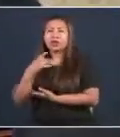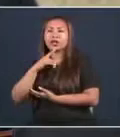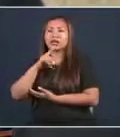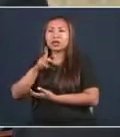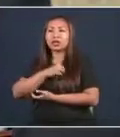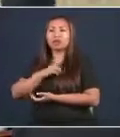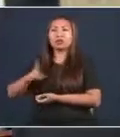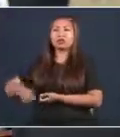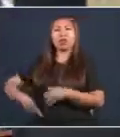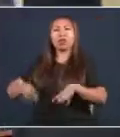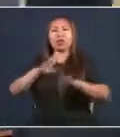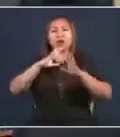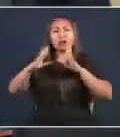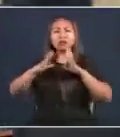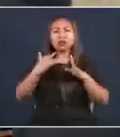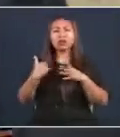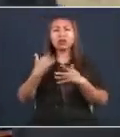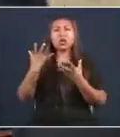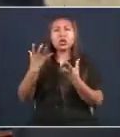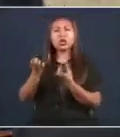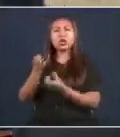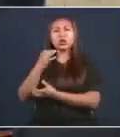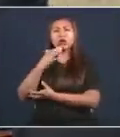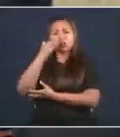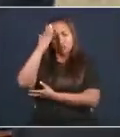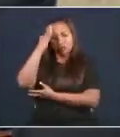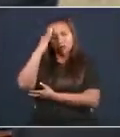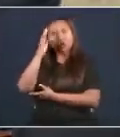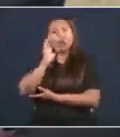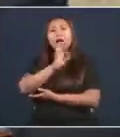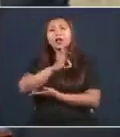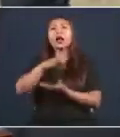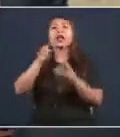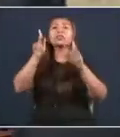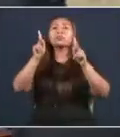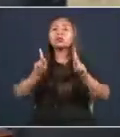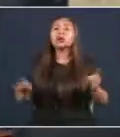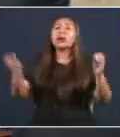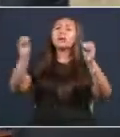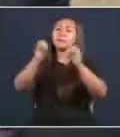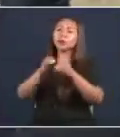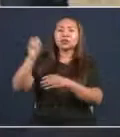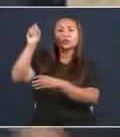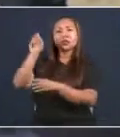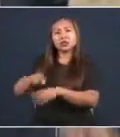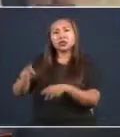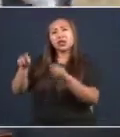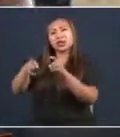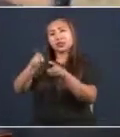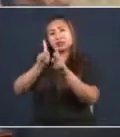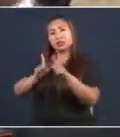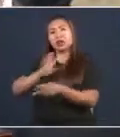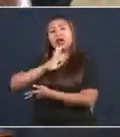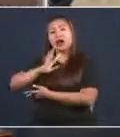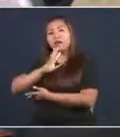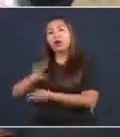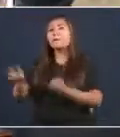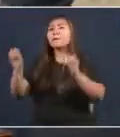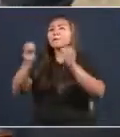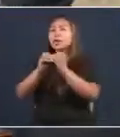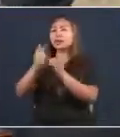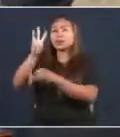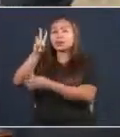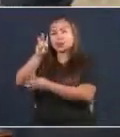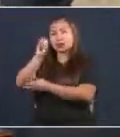hablan aquí. Quiero que sepan que ellos le hablan a los más necesitados. Ellos le hablan al más del 60%